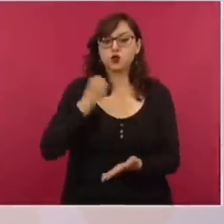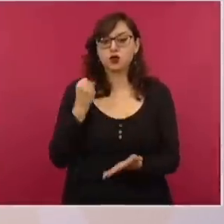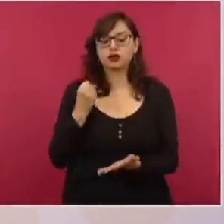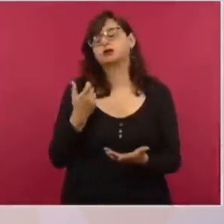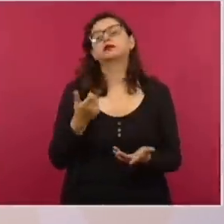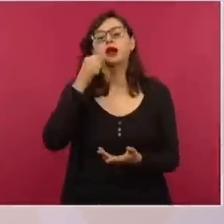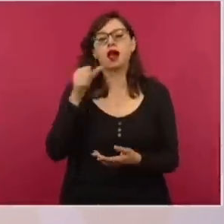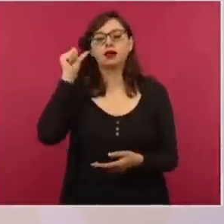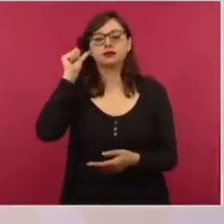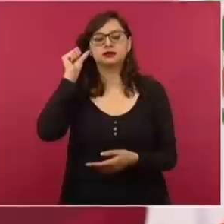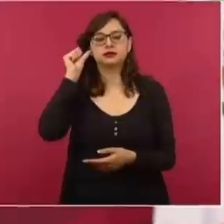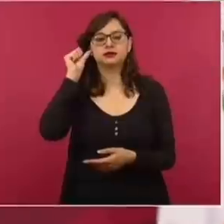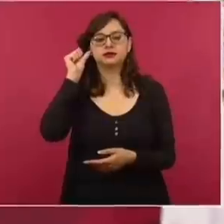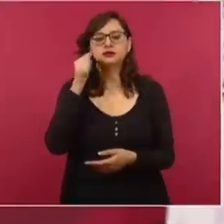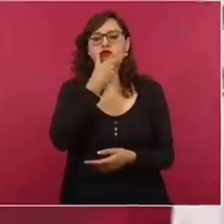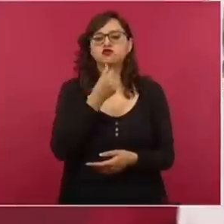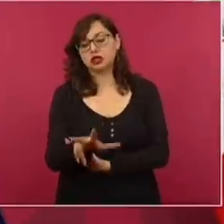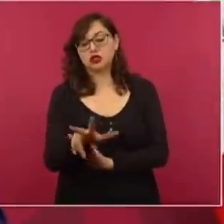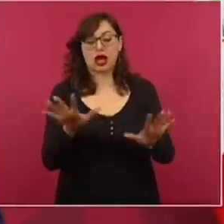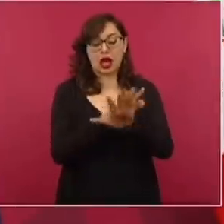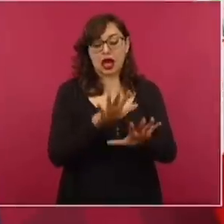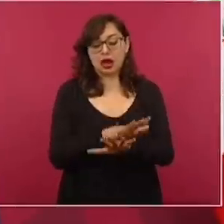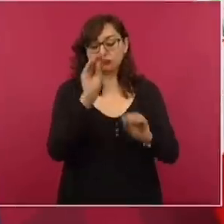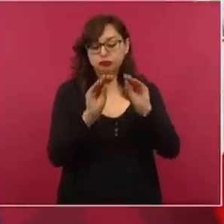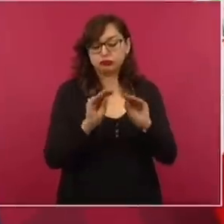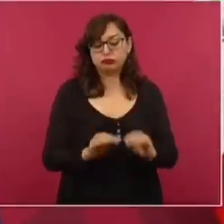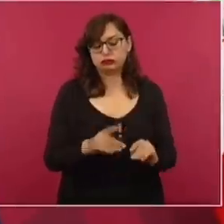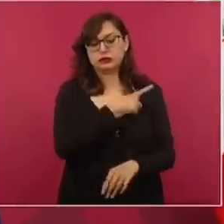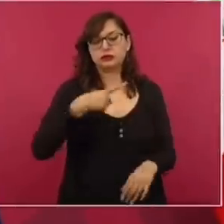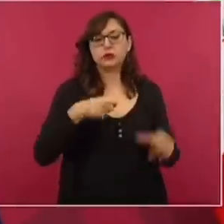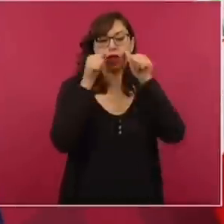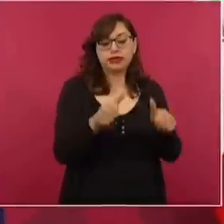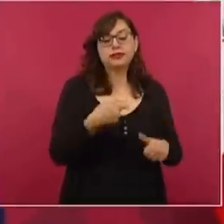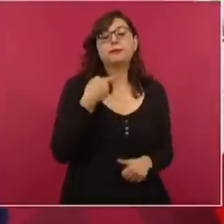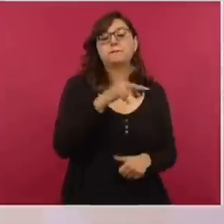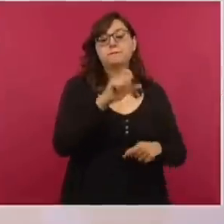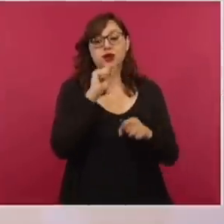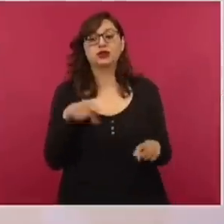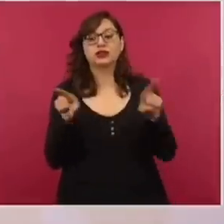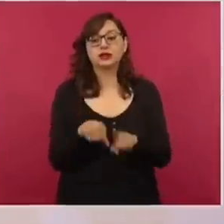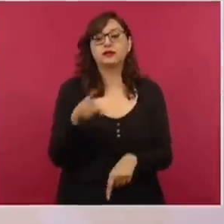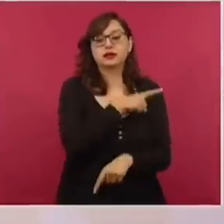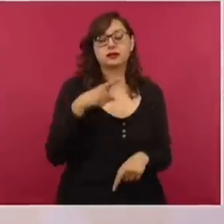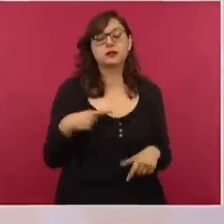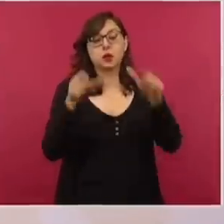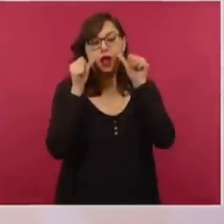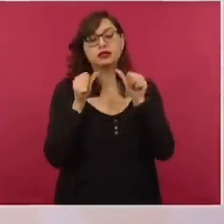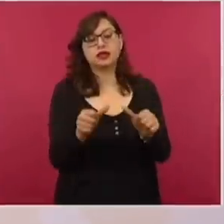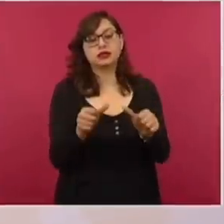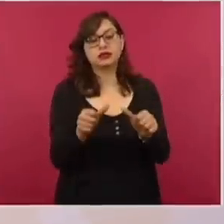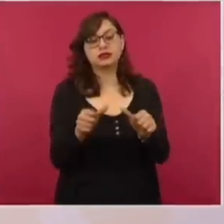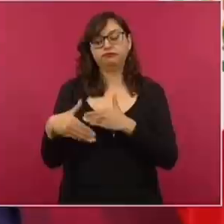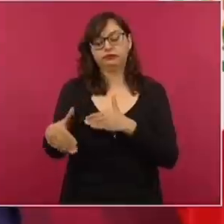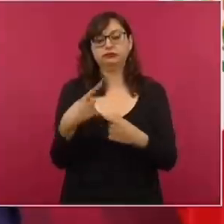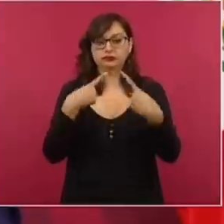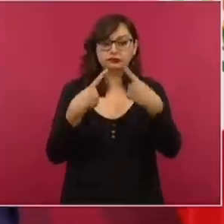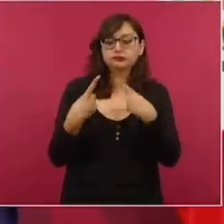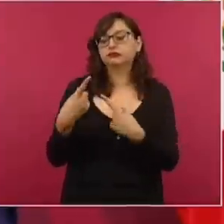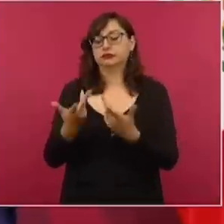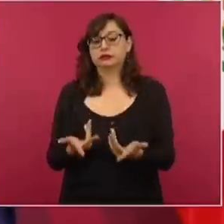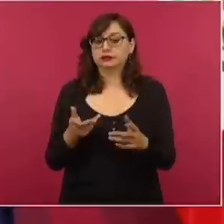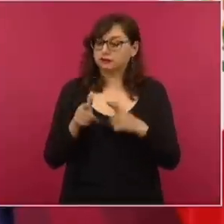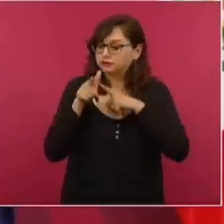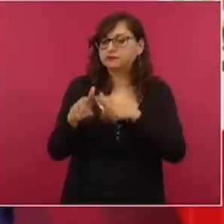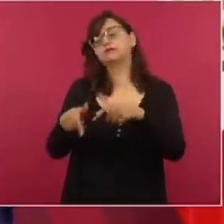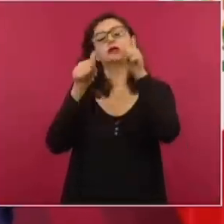Ayer decía un ministro, hay que tomar en cuenta, decía, los transitorios. Vamos a